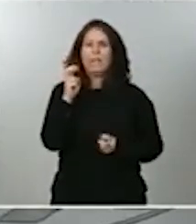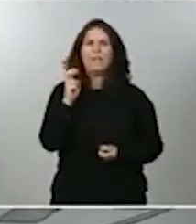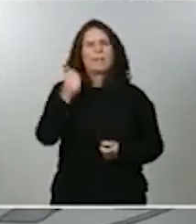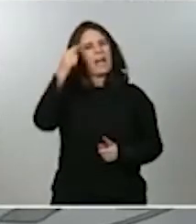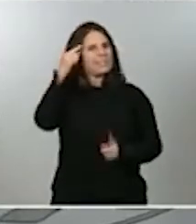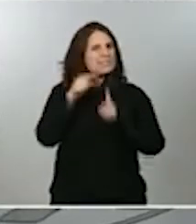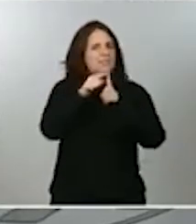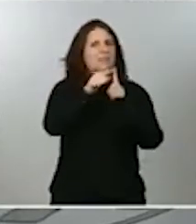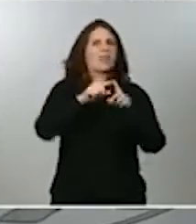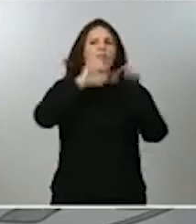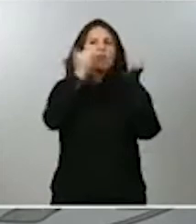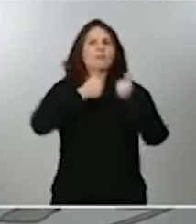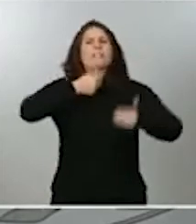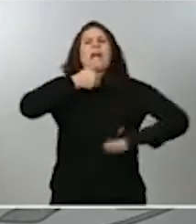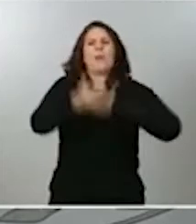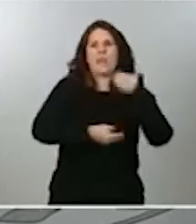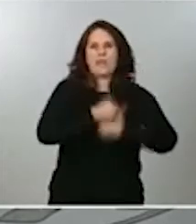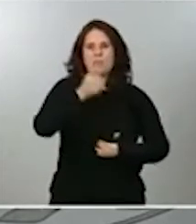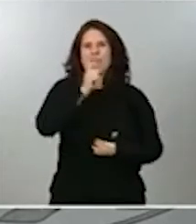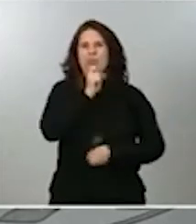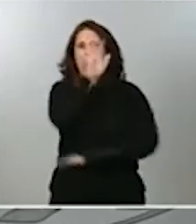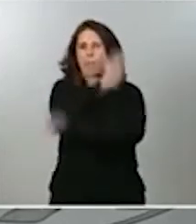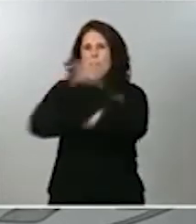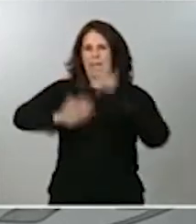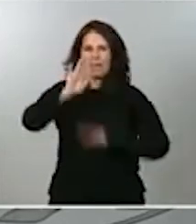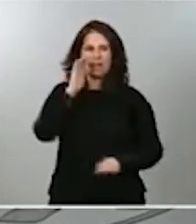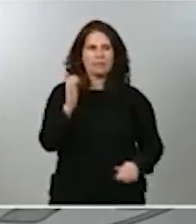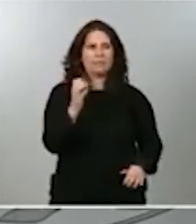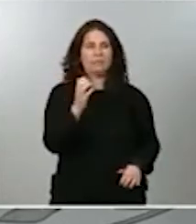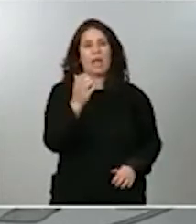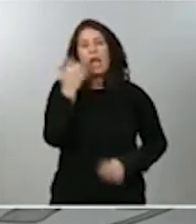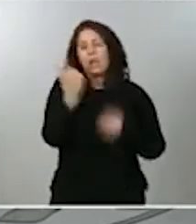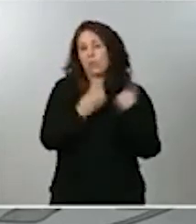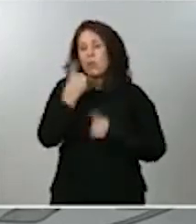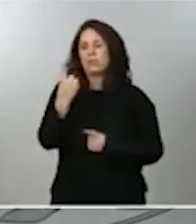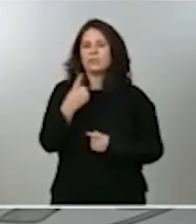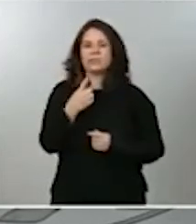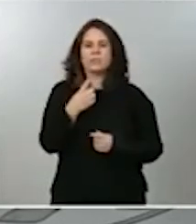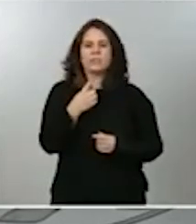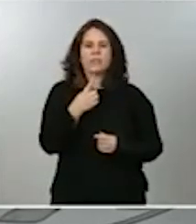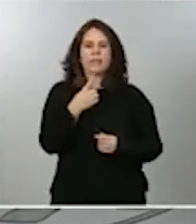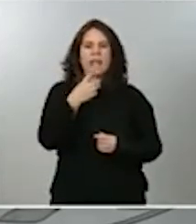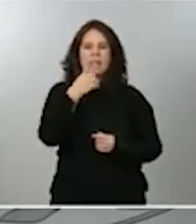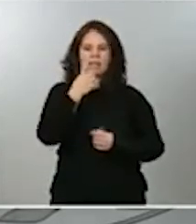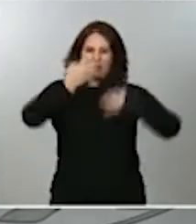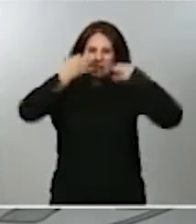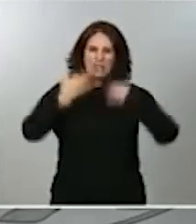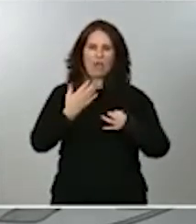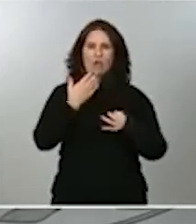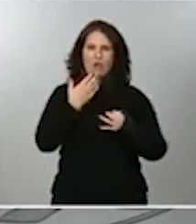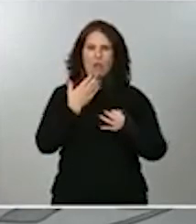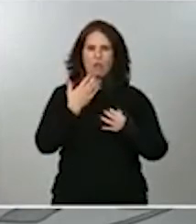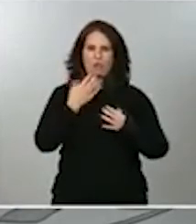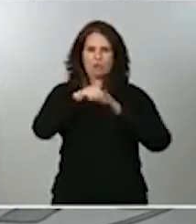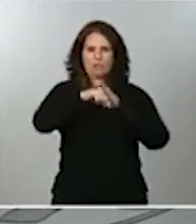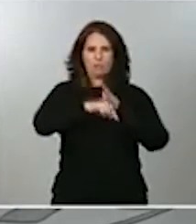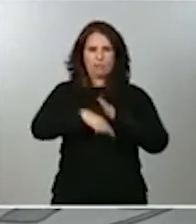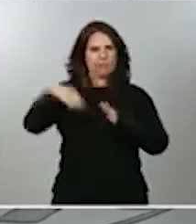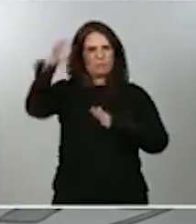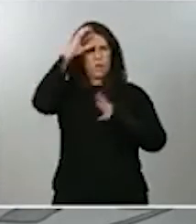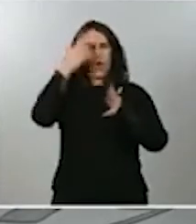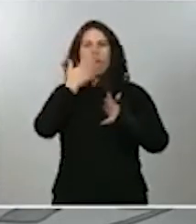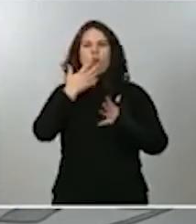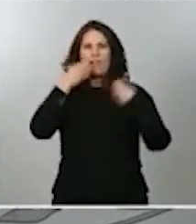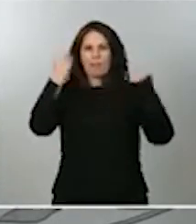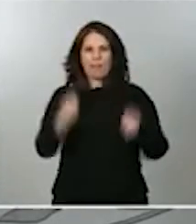avanzadas y más complejas. Aquellas que requieren una ingeniería que, a su vez, necesita especialización